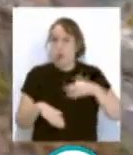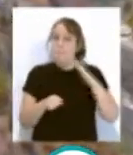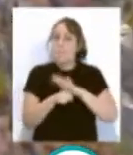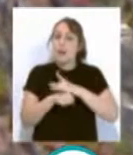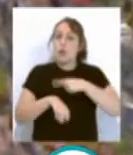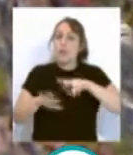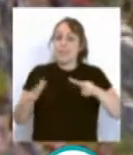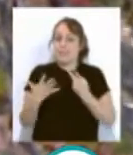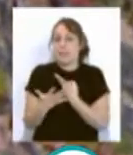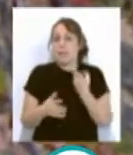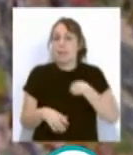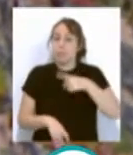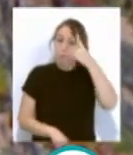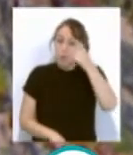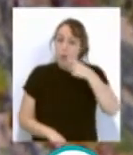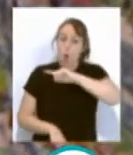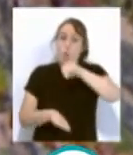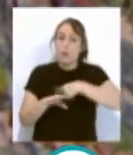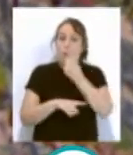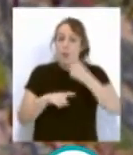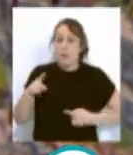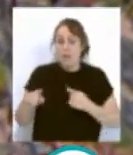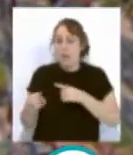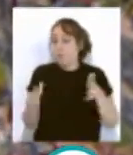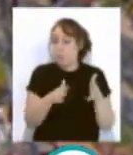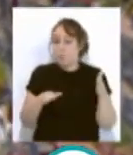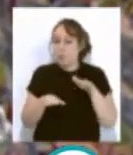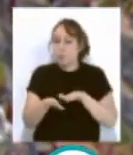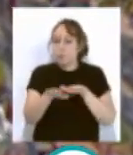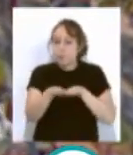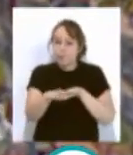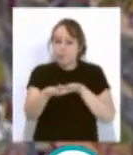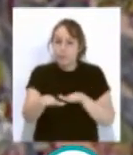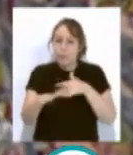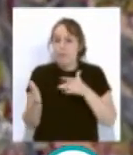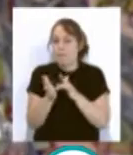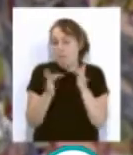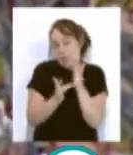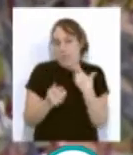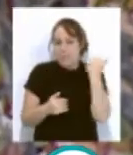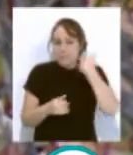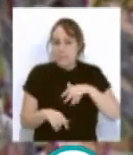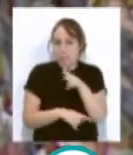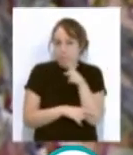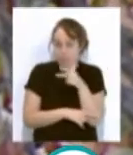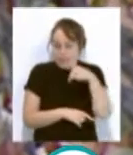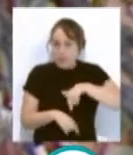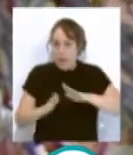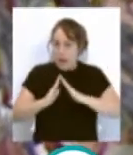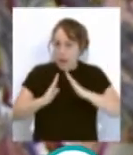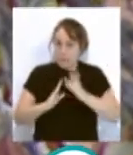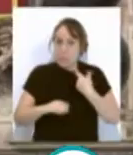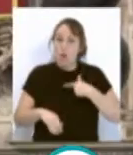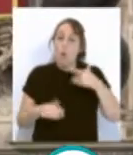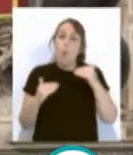recordará durante una hora y media momentos de la procesión de la Virgen del Rosario emitidos por esta casa. El jueves 8 de